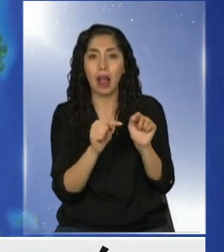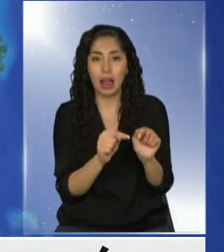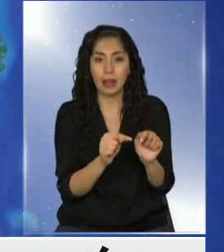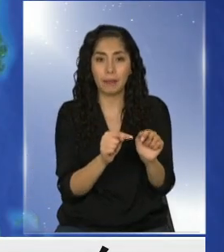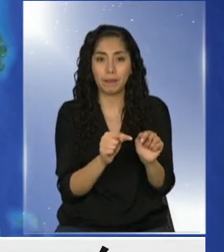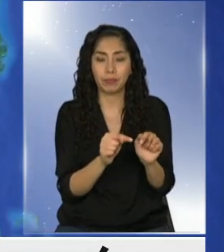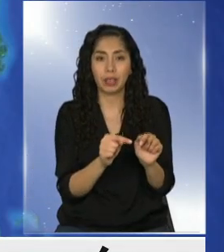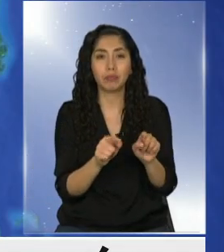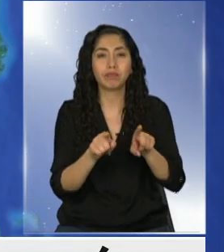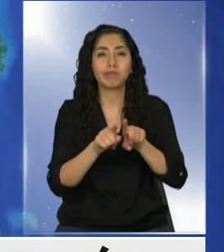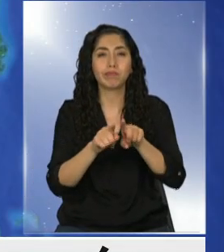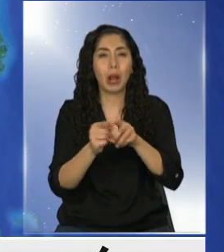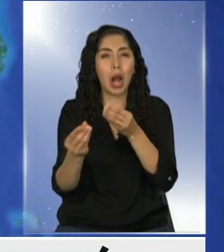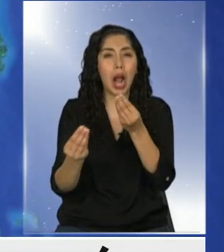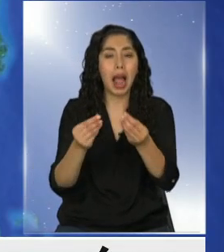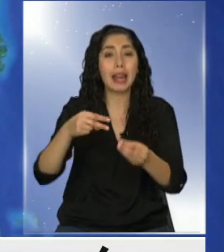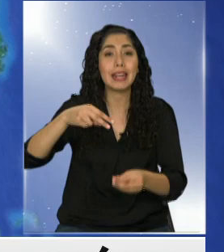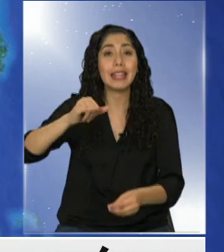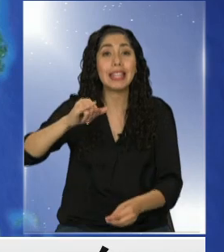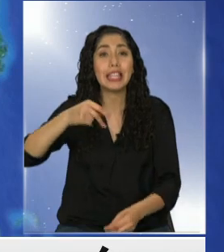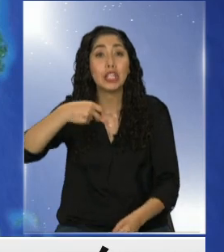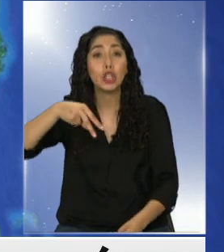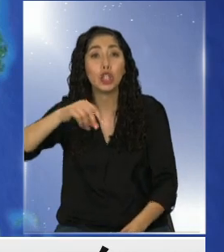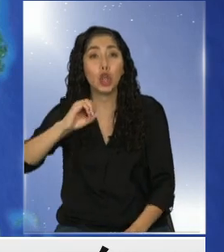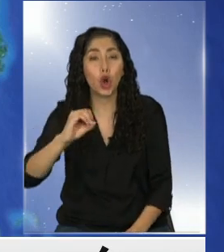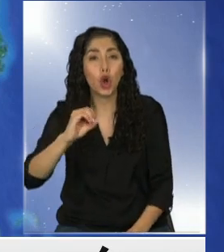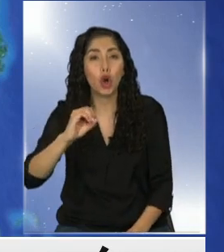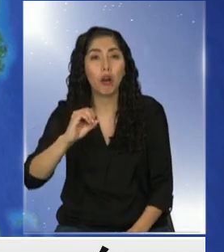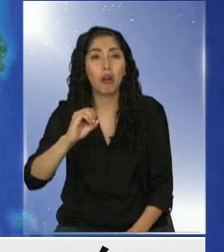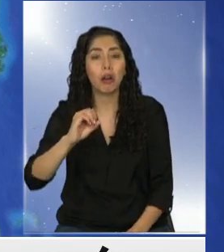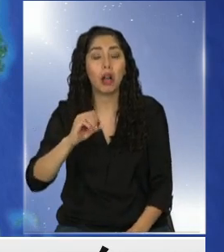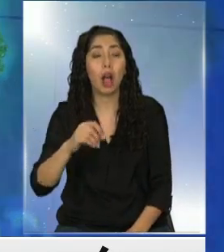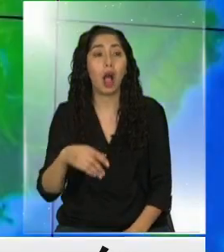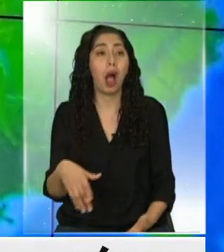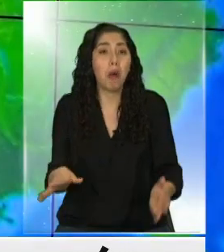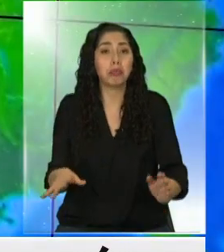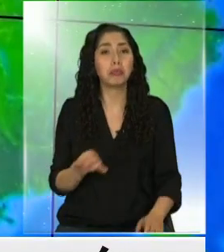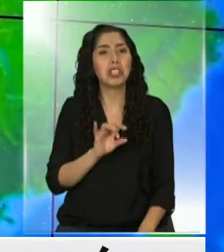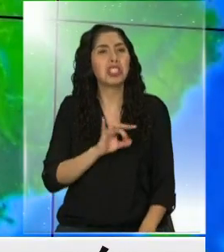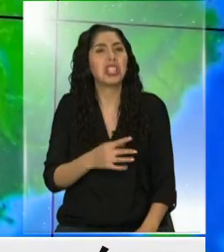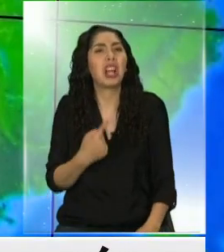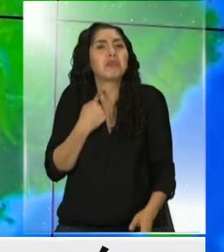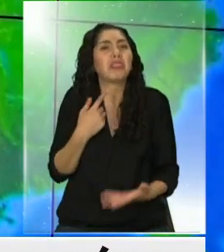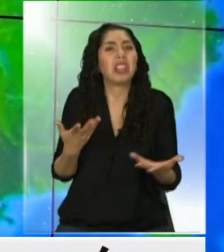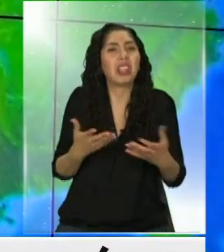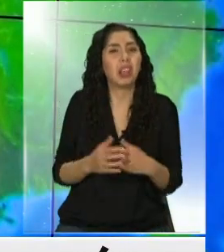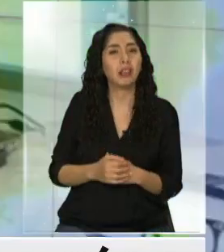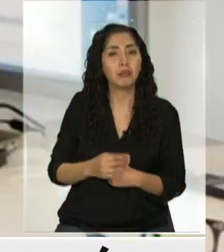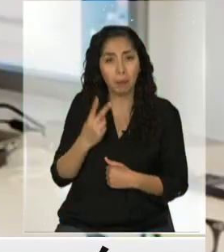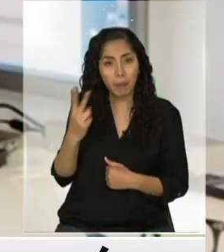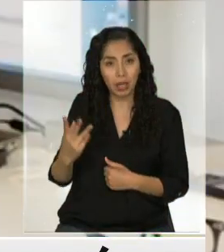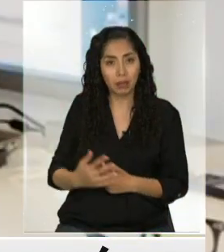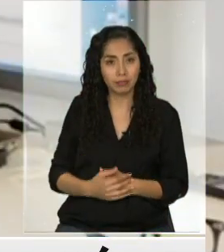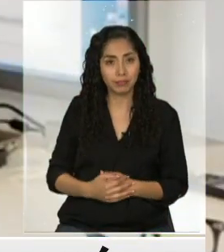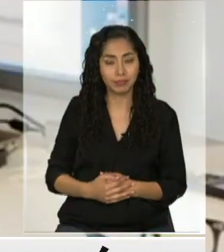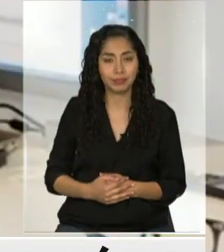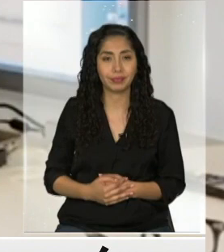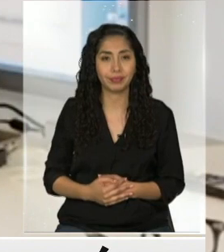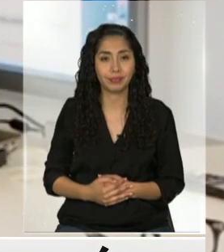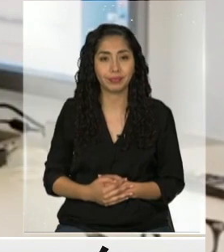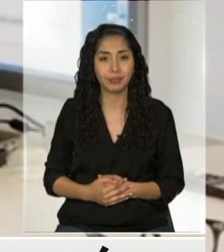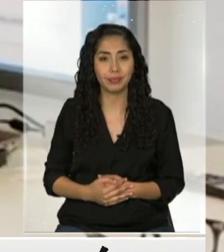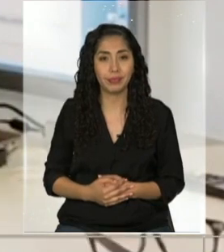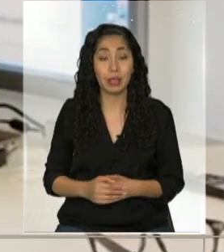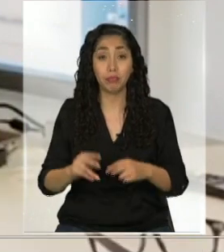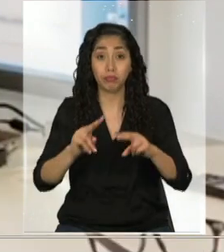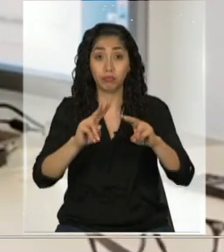Niño. Todo esto que yo le he dicho, usted dirá, bueno, ¿y a Chile en qué le afecta? Mire. Las perspectivas para